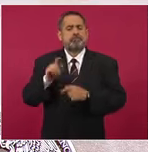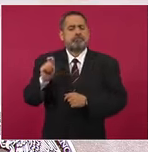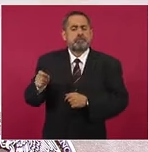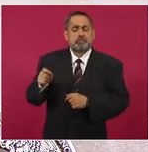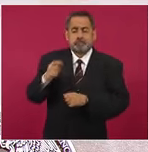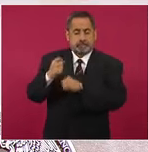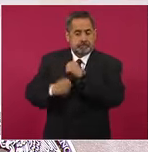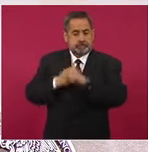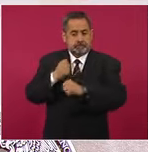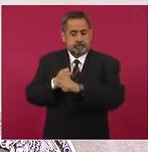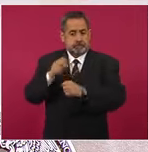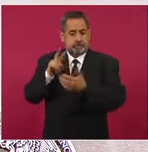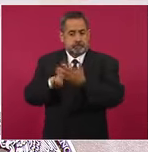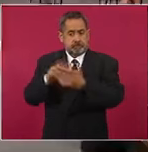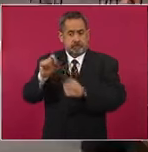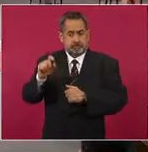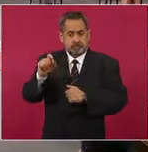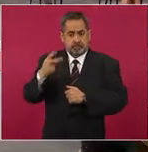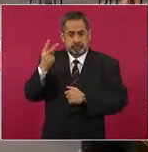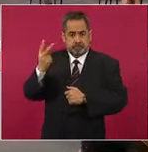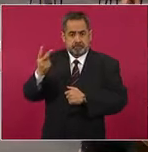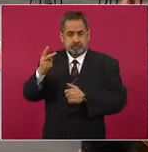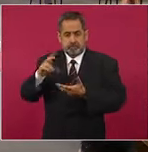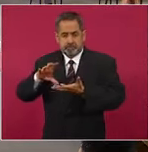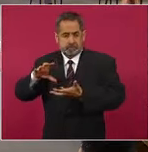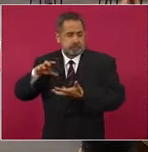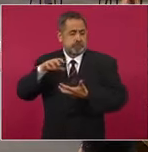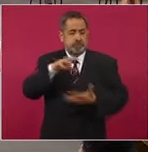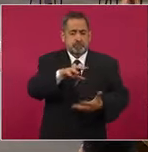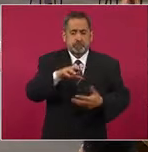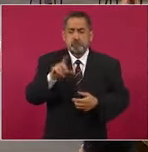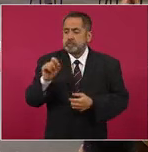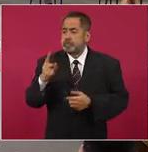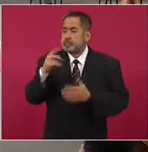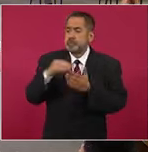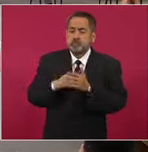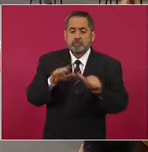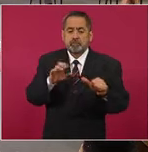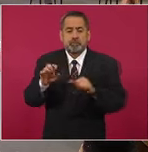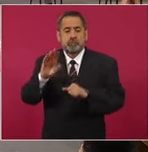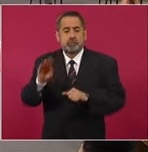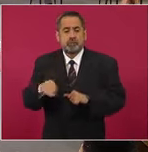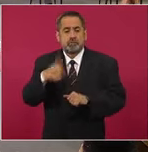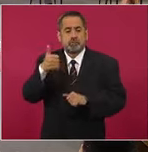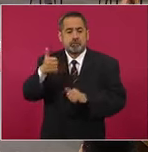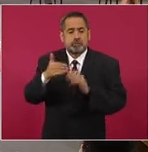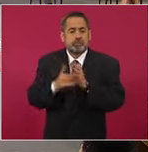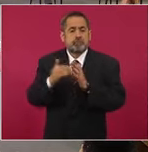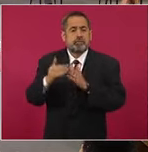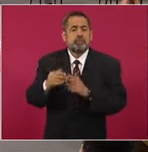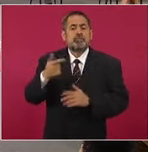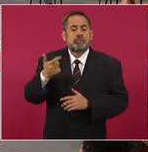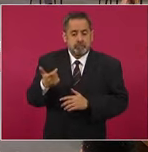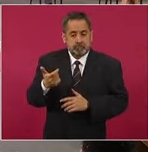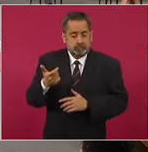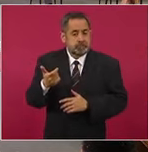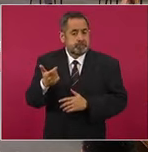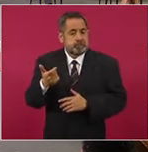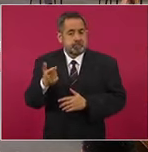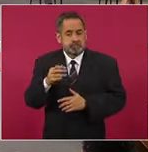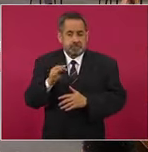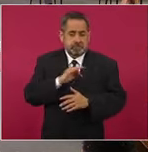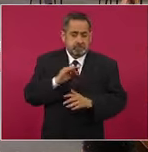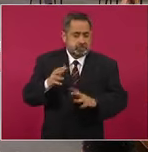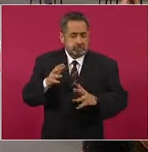año 2022, con una inversión de 21 mil 696 millones de pesos aproximadamente,